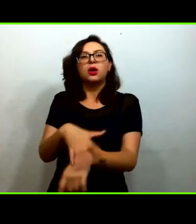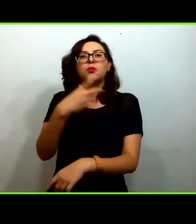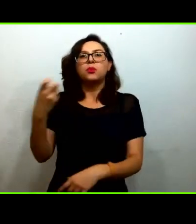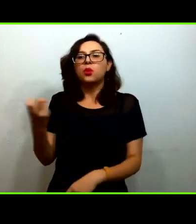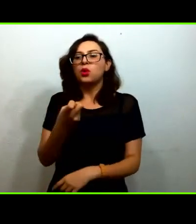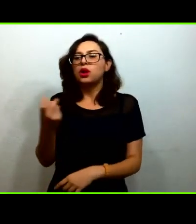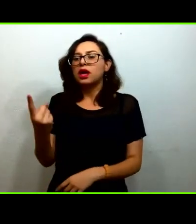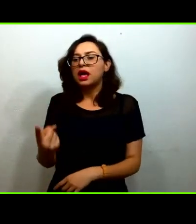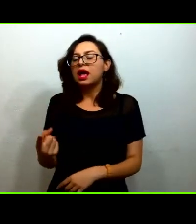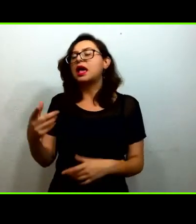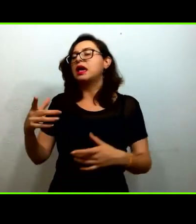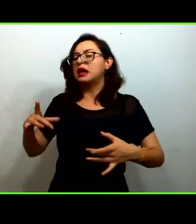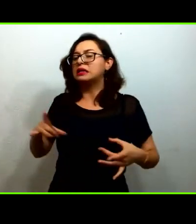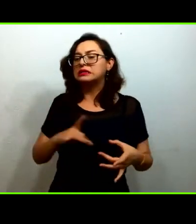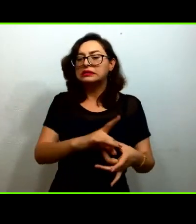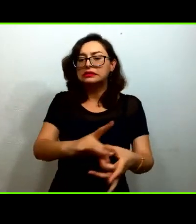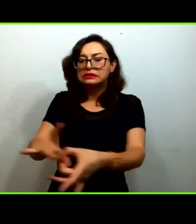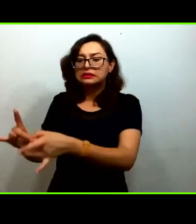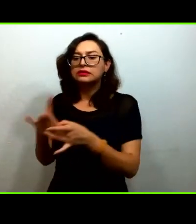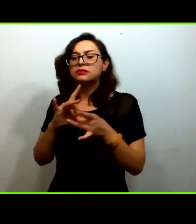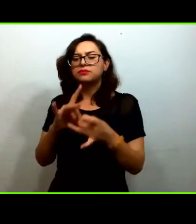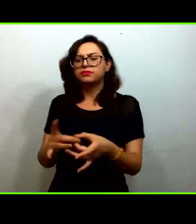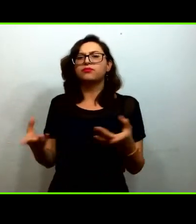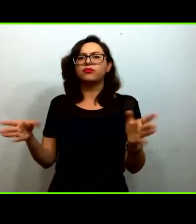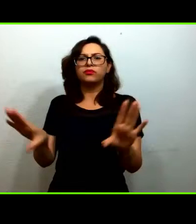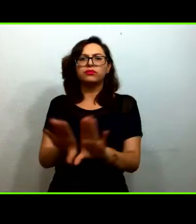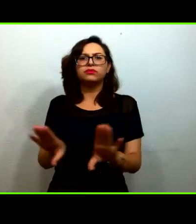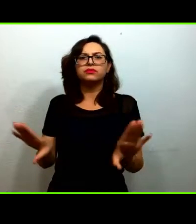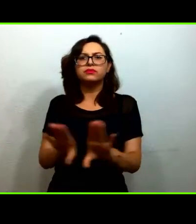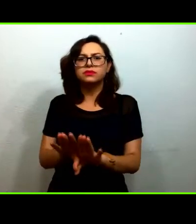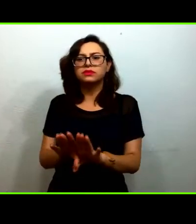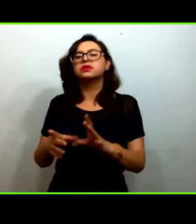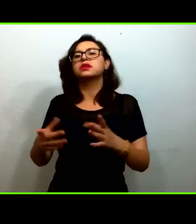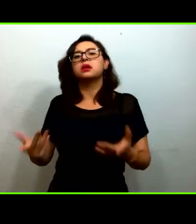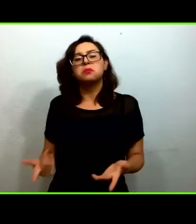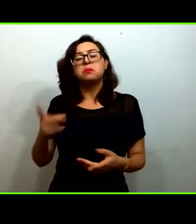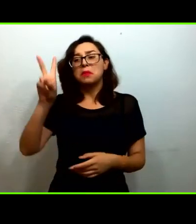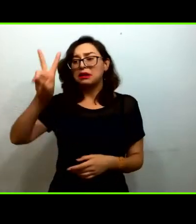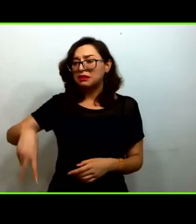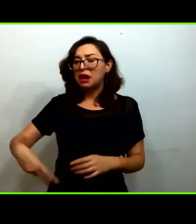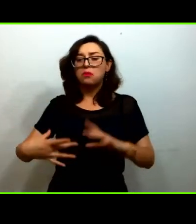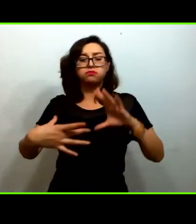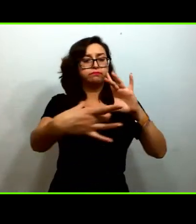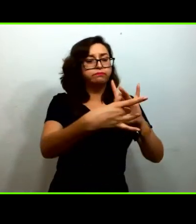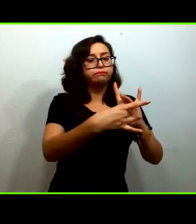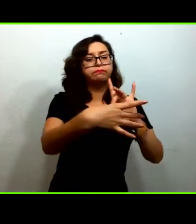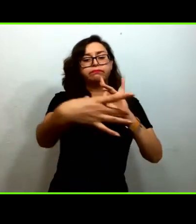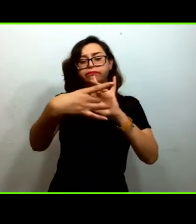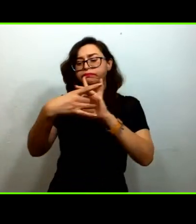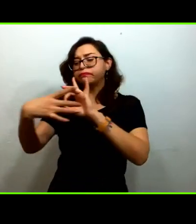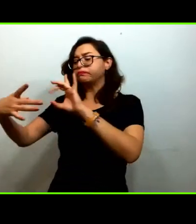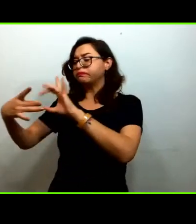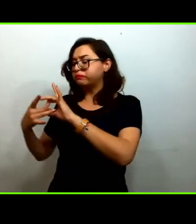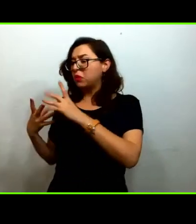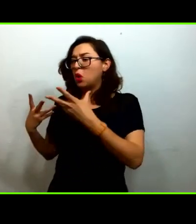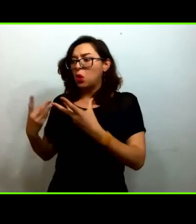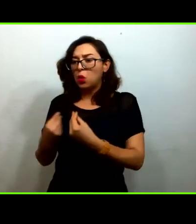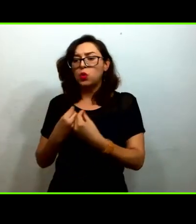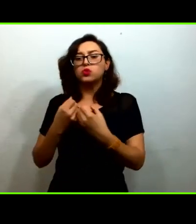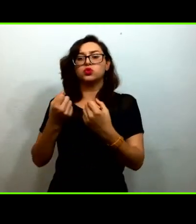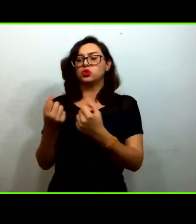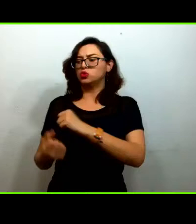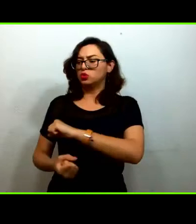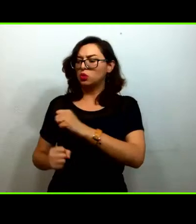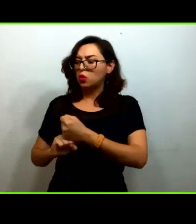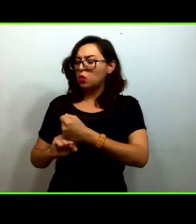acabaría yo con esto son en realidad un entramado precisamente de lazos de solidaridad desde